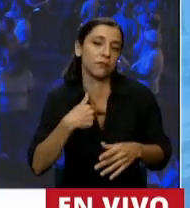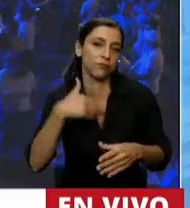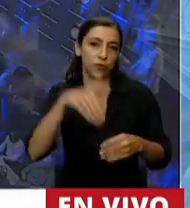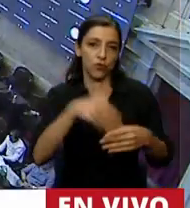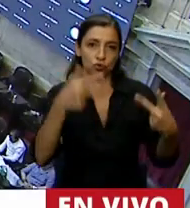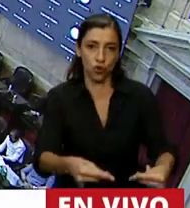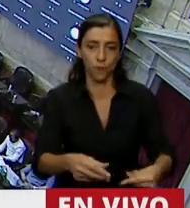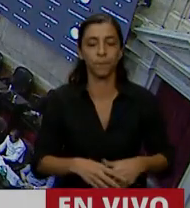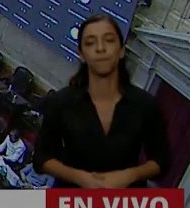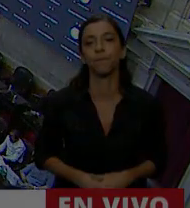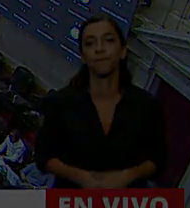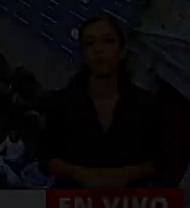señor diputado Berón Garay.